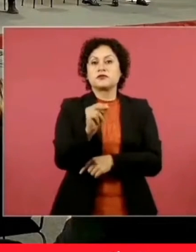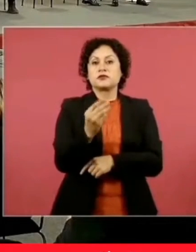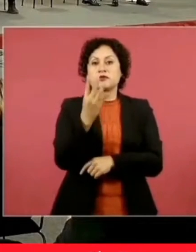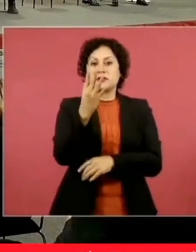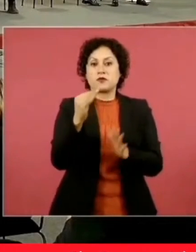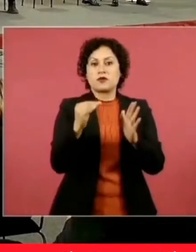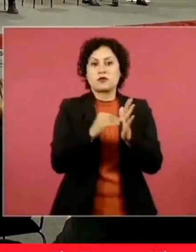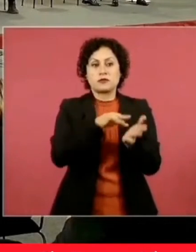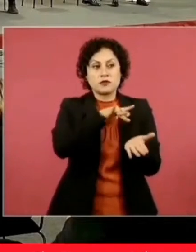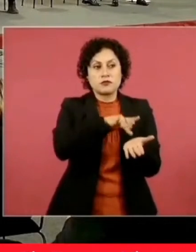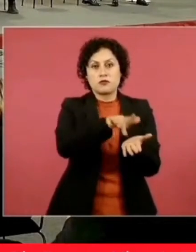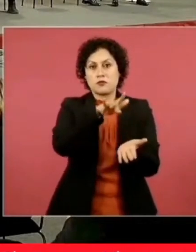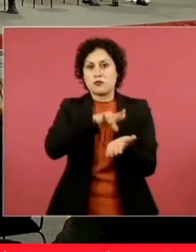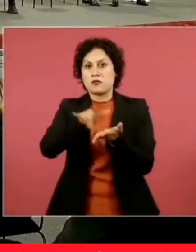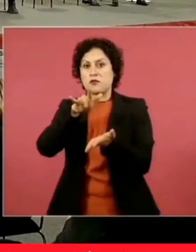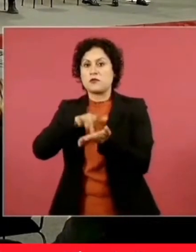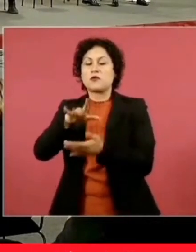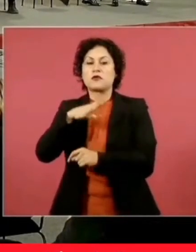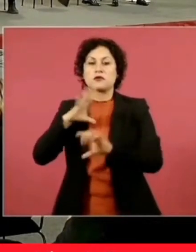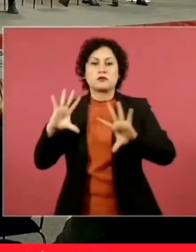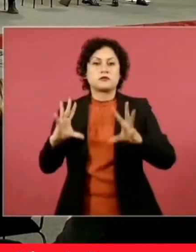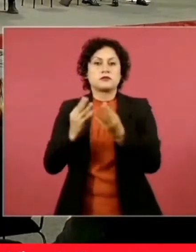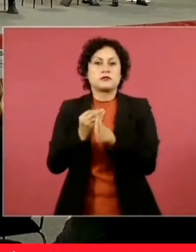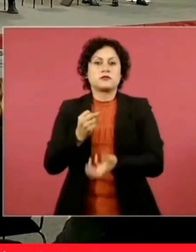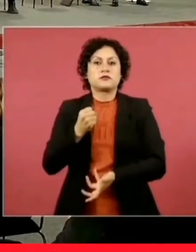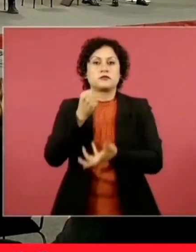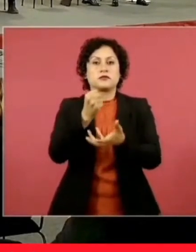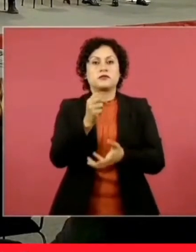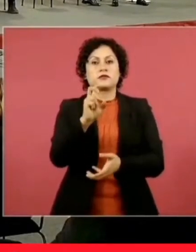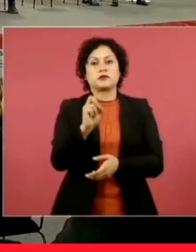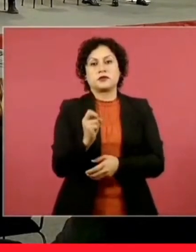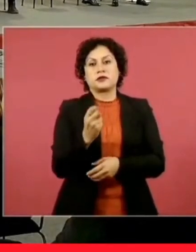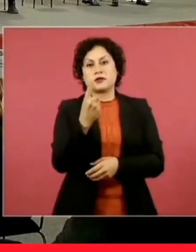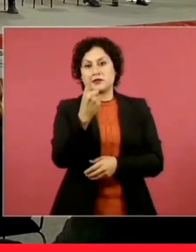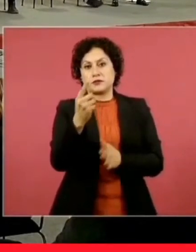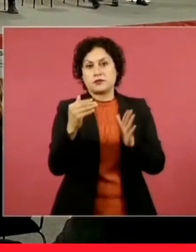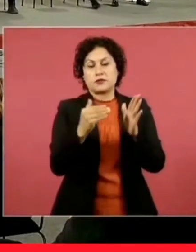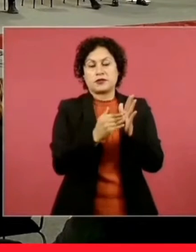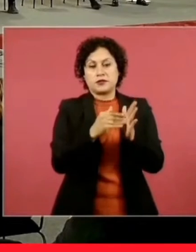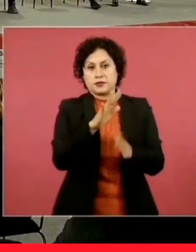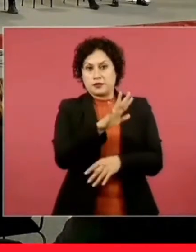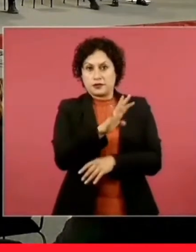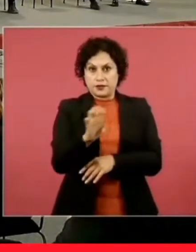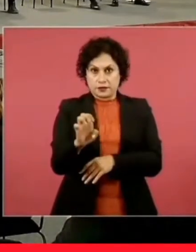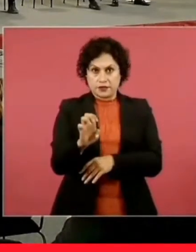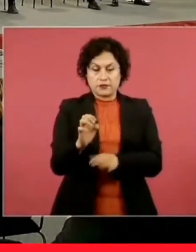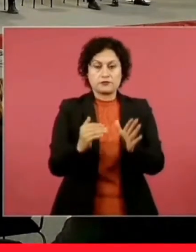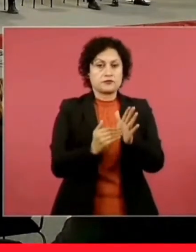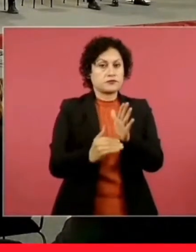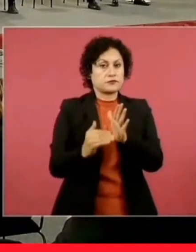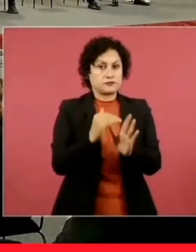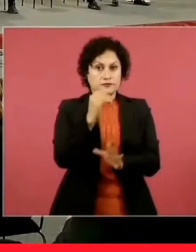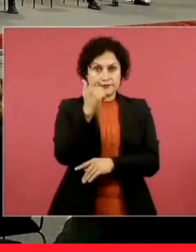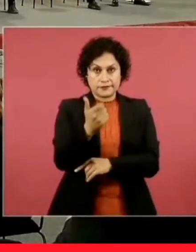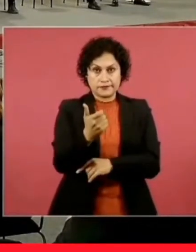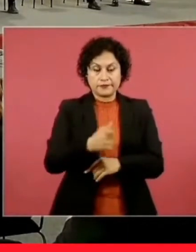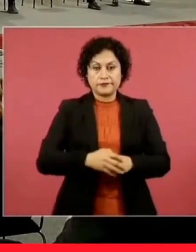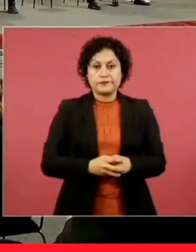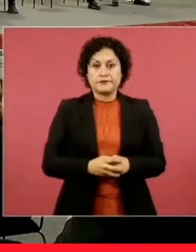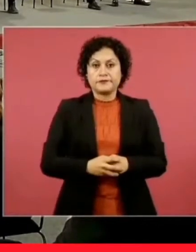subsidios, que implica una inversión de prácticamente 31 mil 500 millones de pesos.